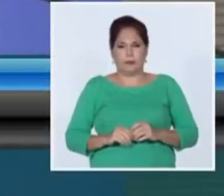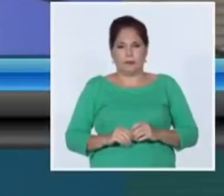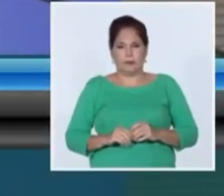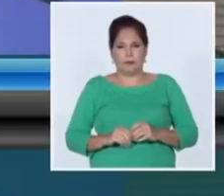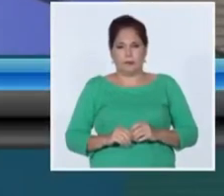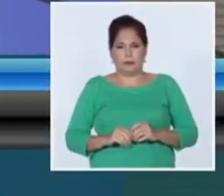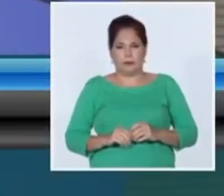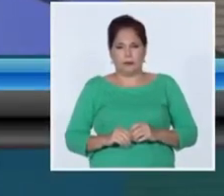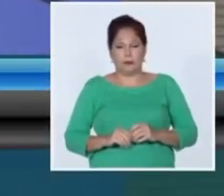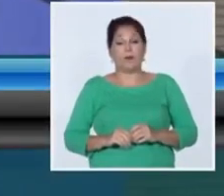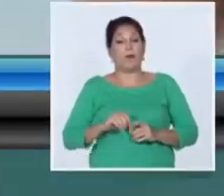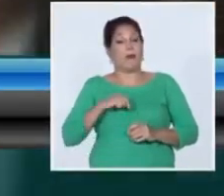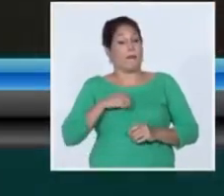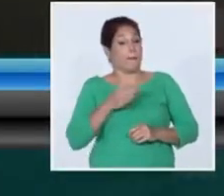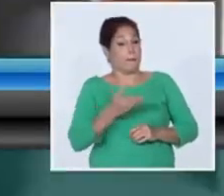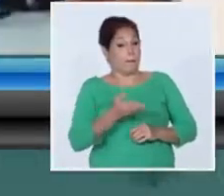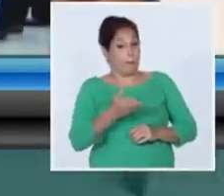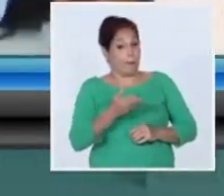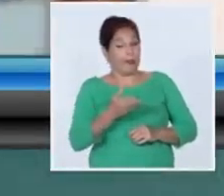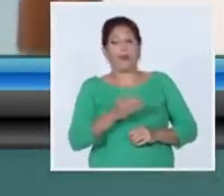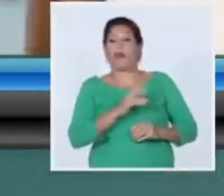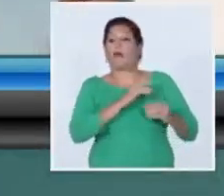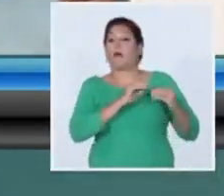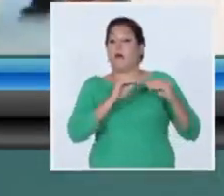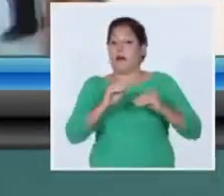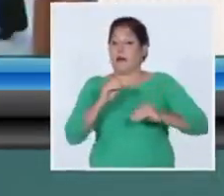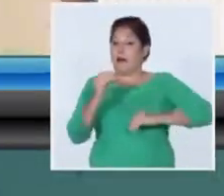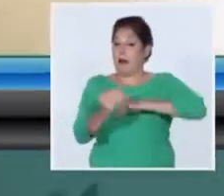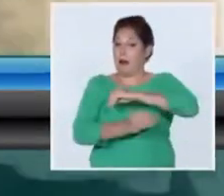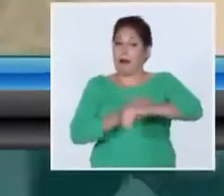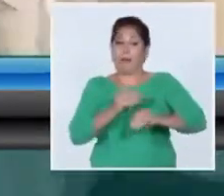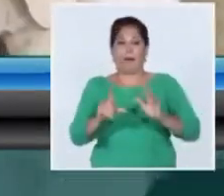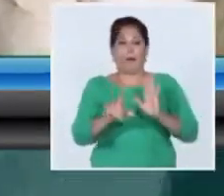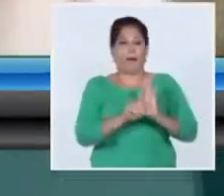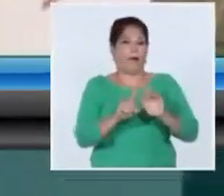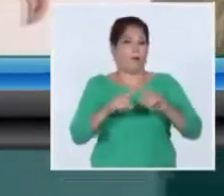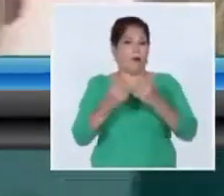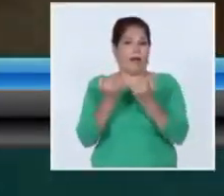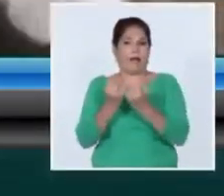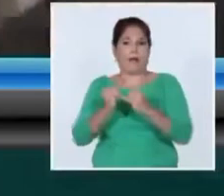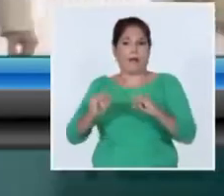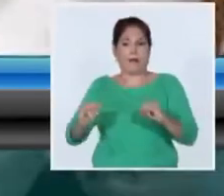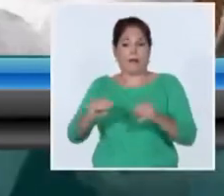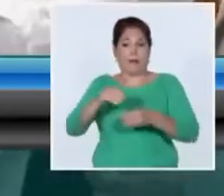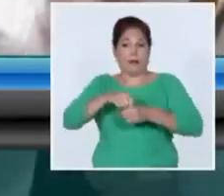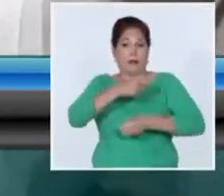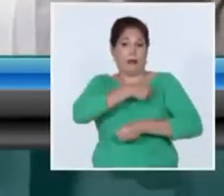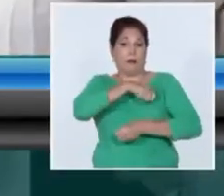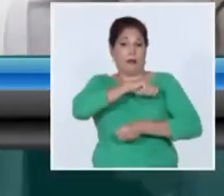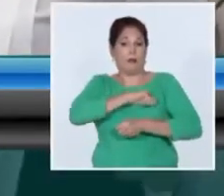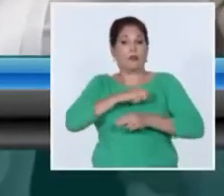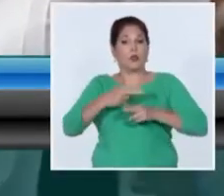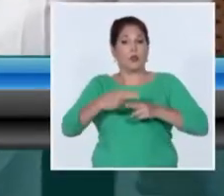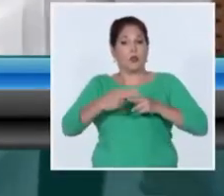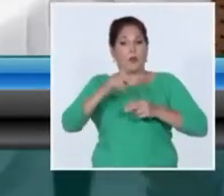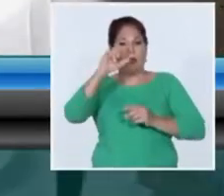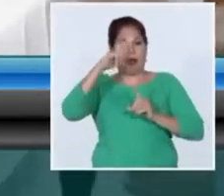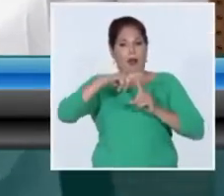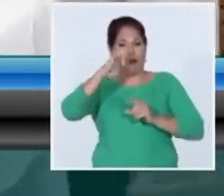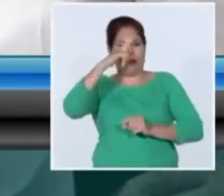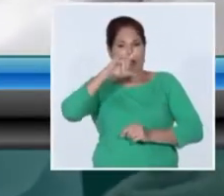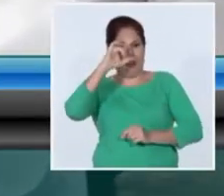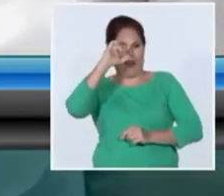Guillemón solicitó la promulgación de una ley de amnistía para los independentistas catalanes le puso esa condición a Pedro Sánchez para